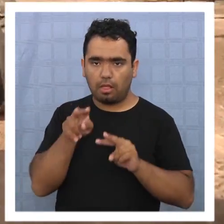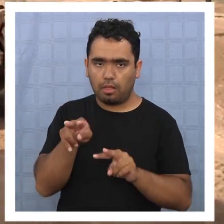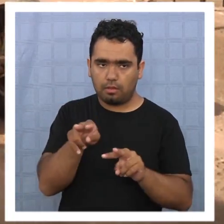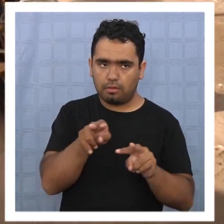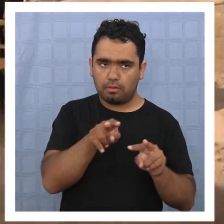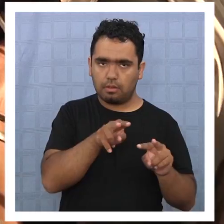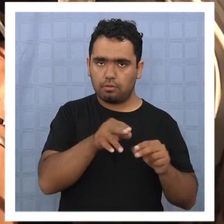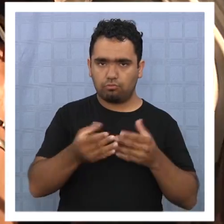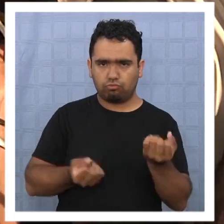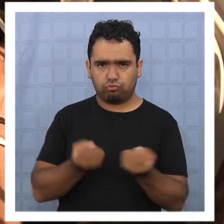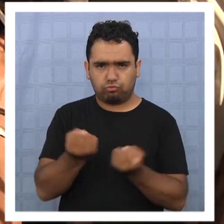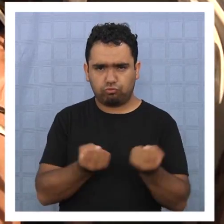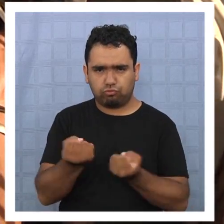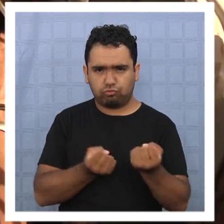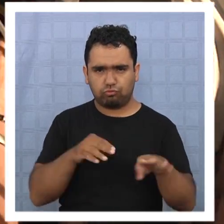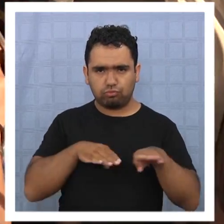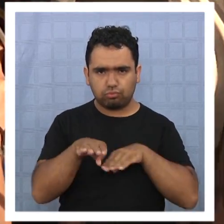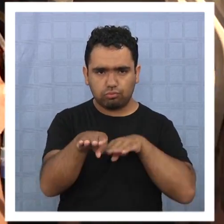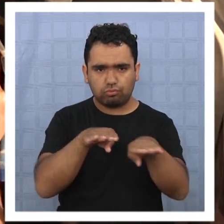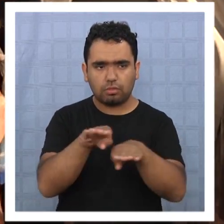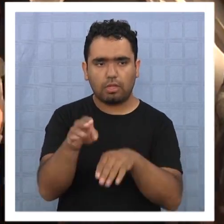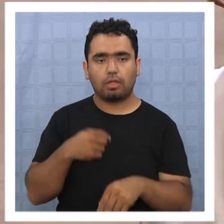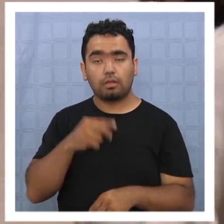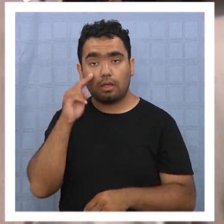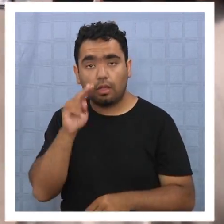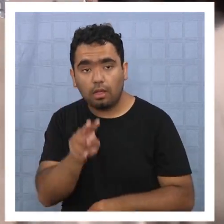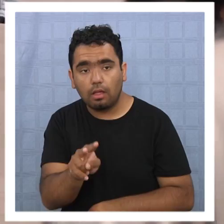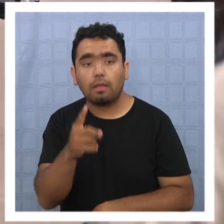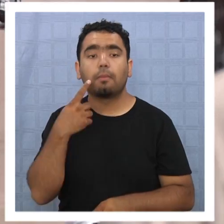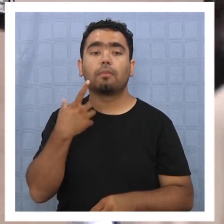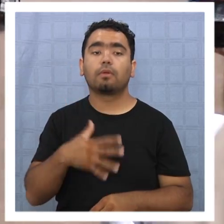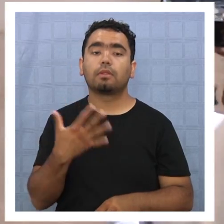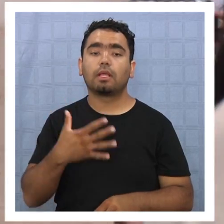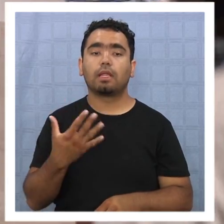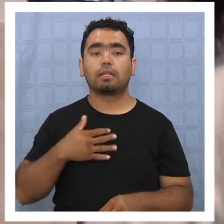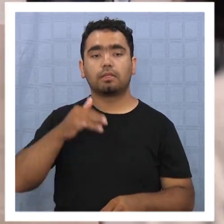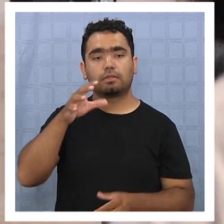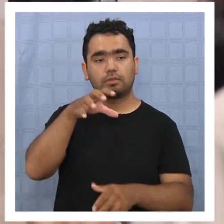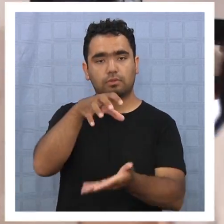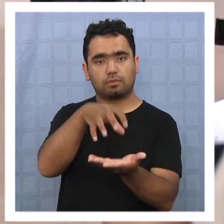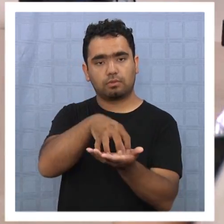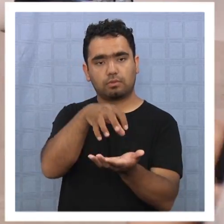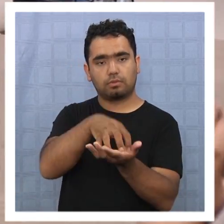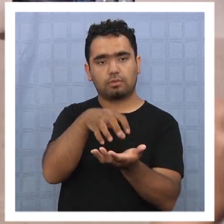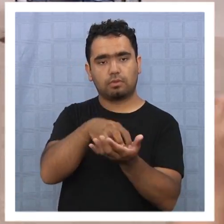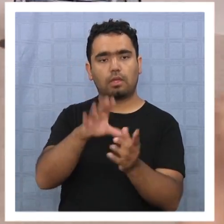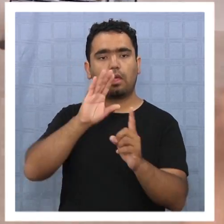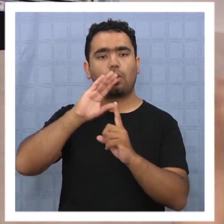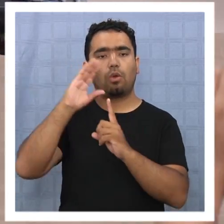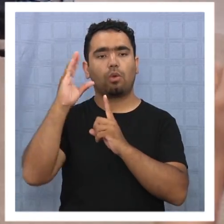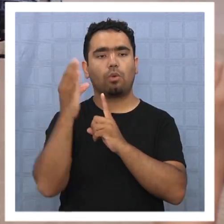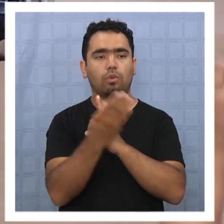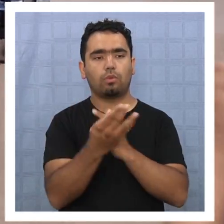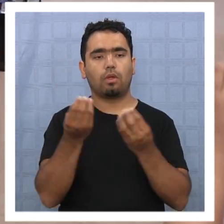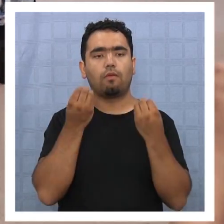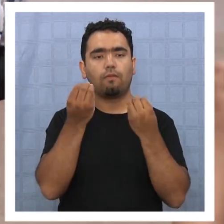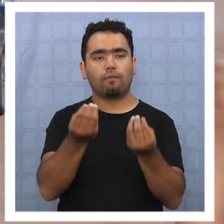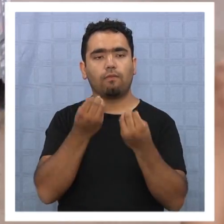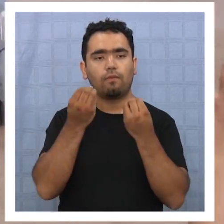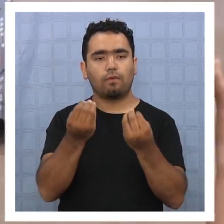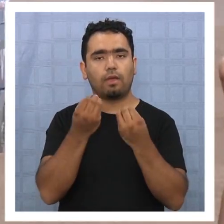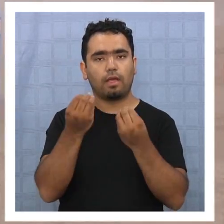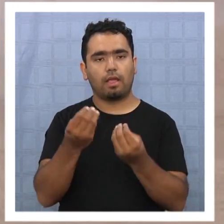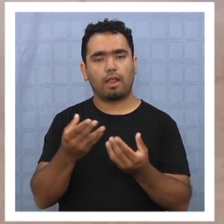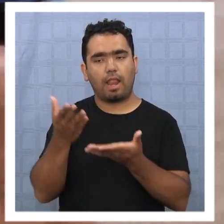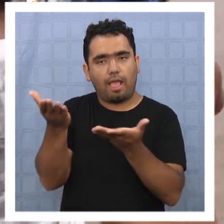presenciar algún tramo de la competencia, son acciones que darán realce a nuestra ciudad, poniendo a prueba nuestra cultura de buena atención